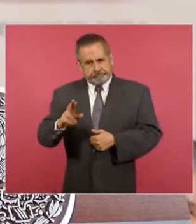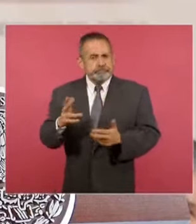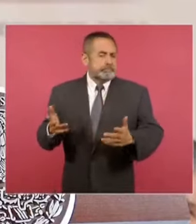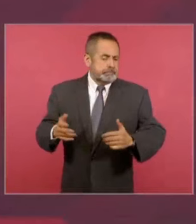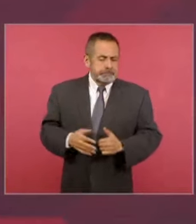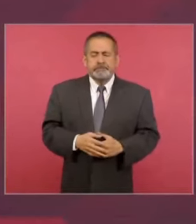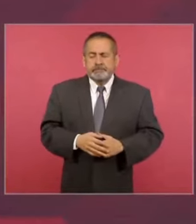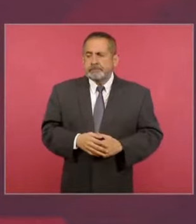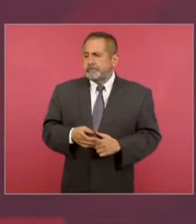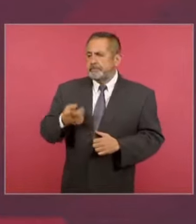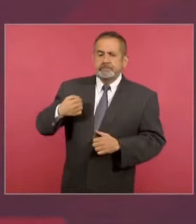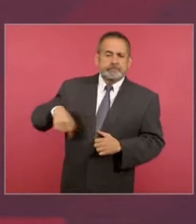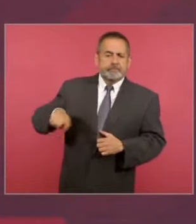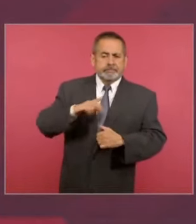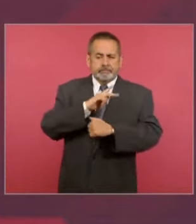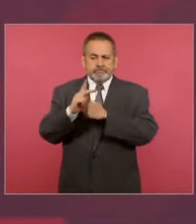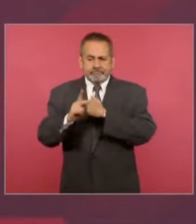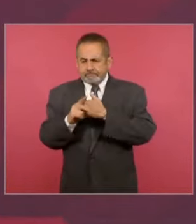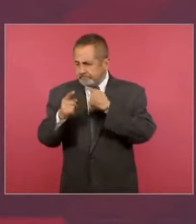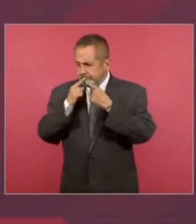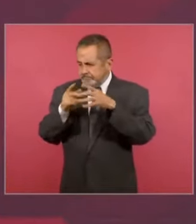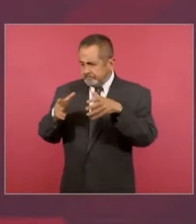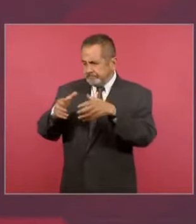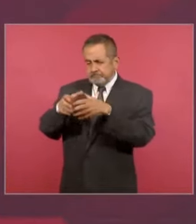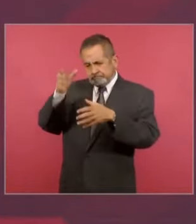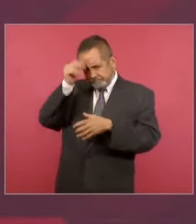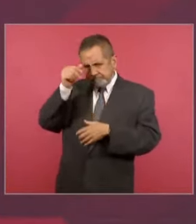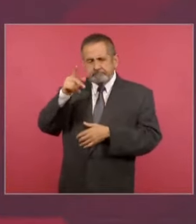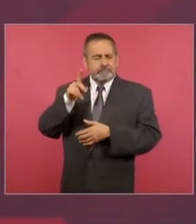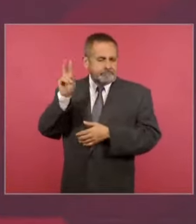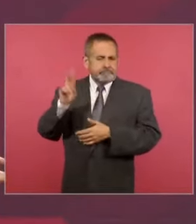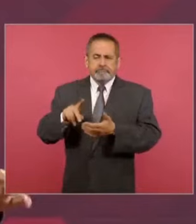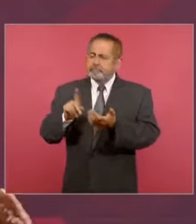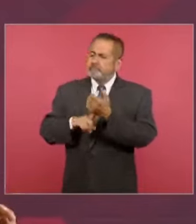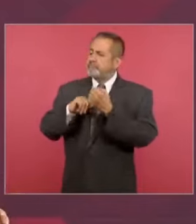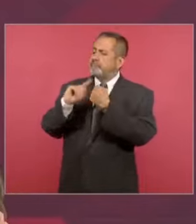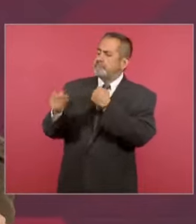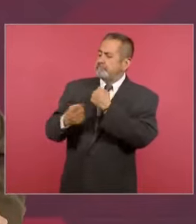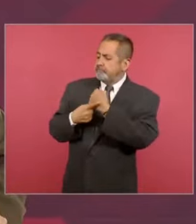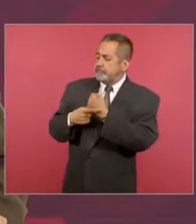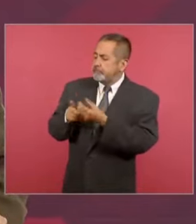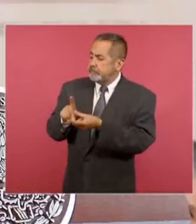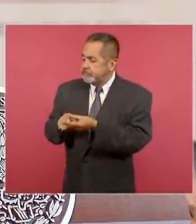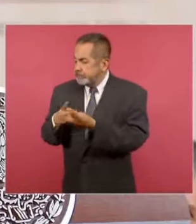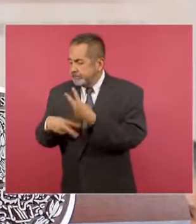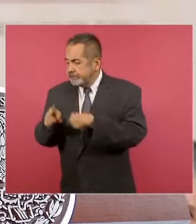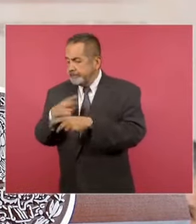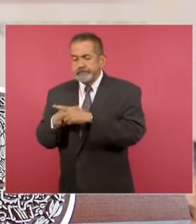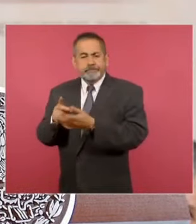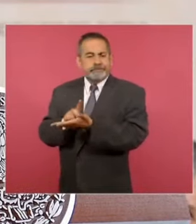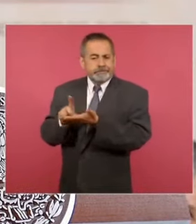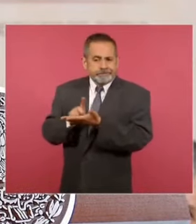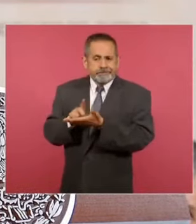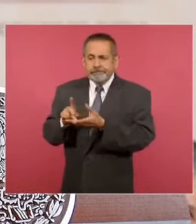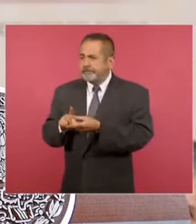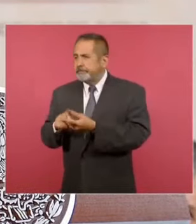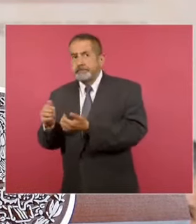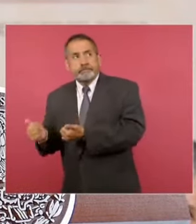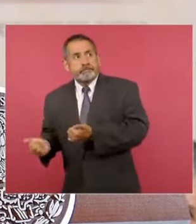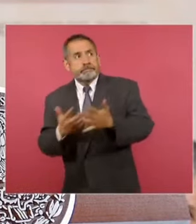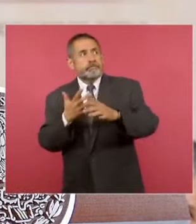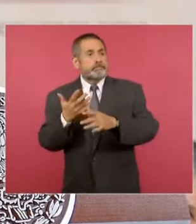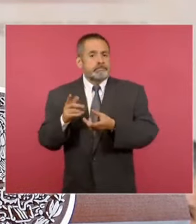coincidieron en atacar los factores que originan la problemática del tráfico y del consumo de drogas,